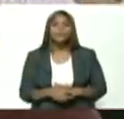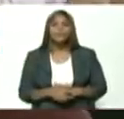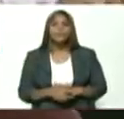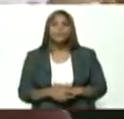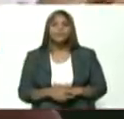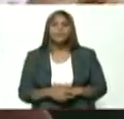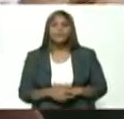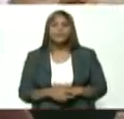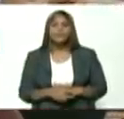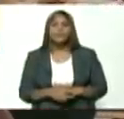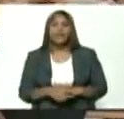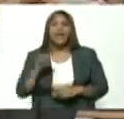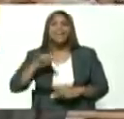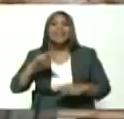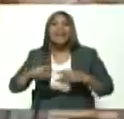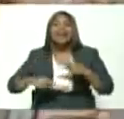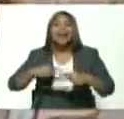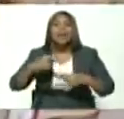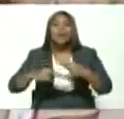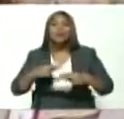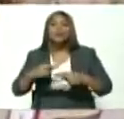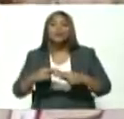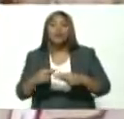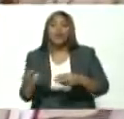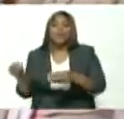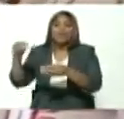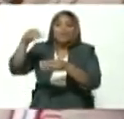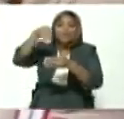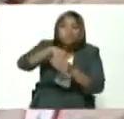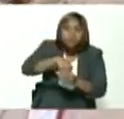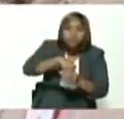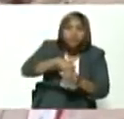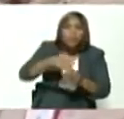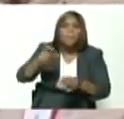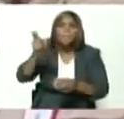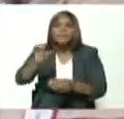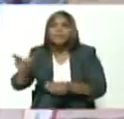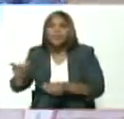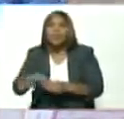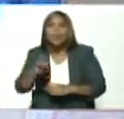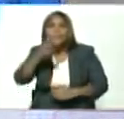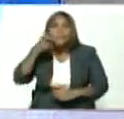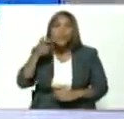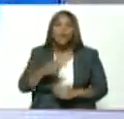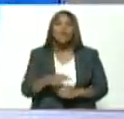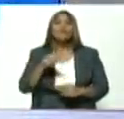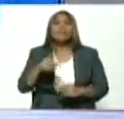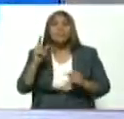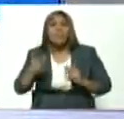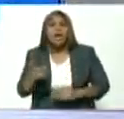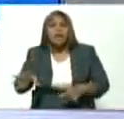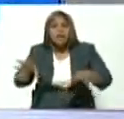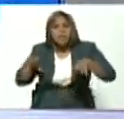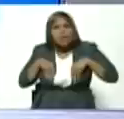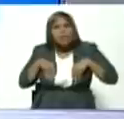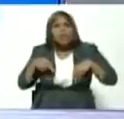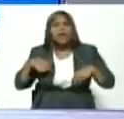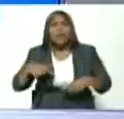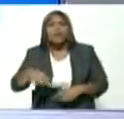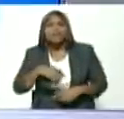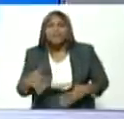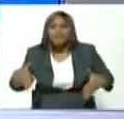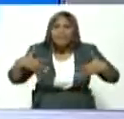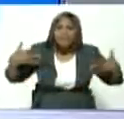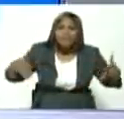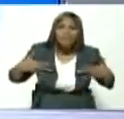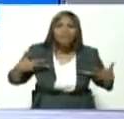es una revolución dentro de la revolución y tenemos que asumirla con ese espíritu con esas ganas con ese